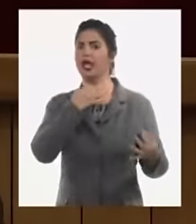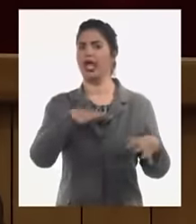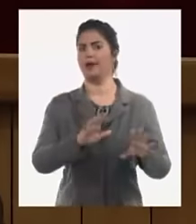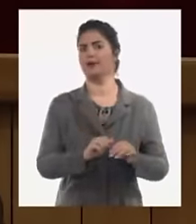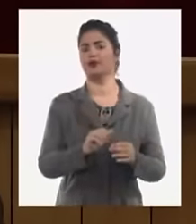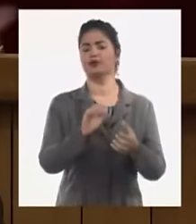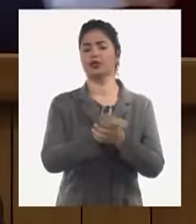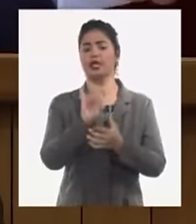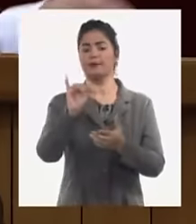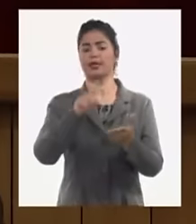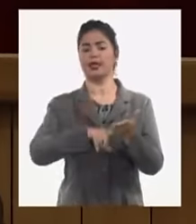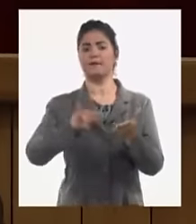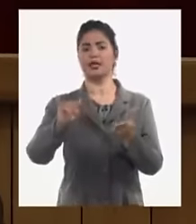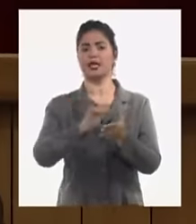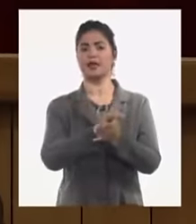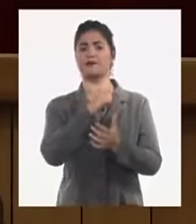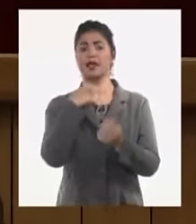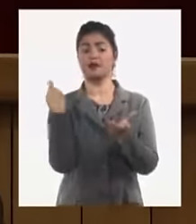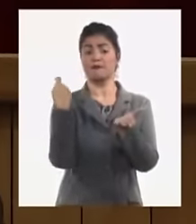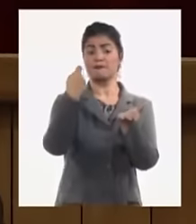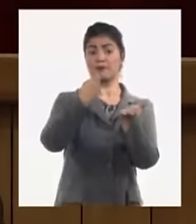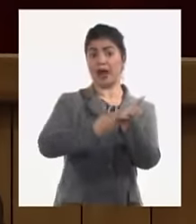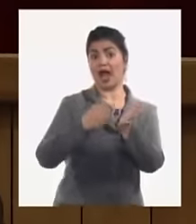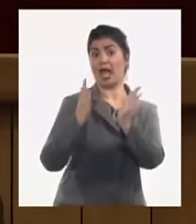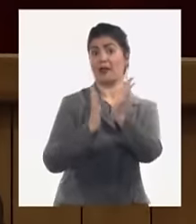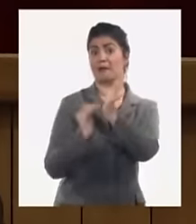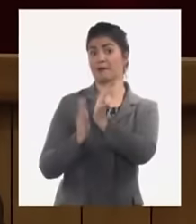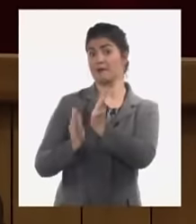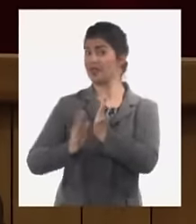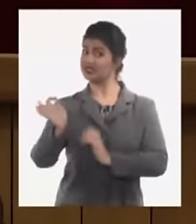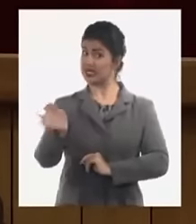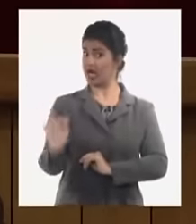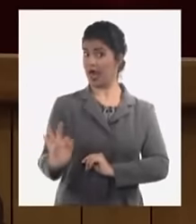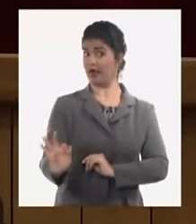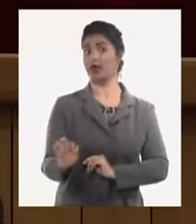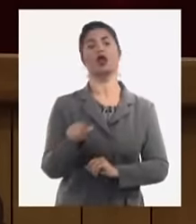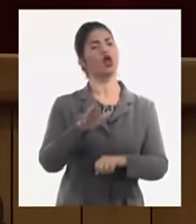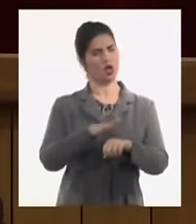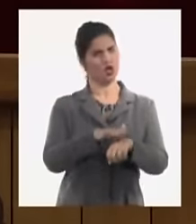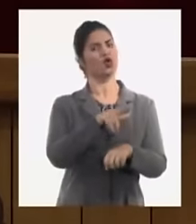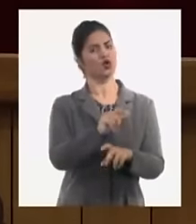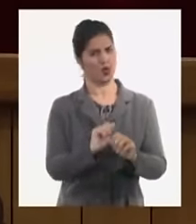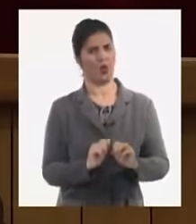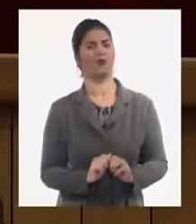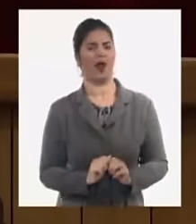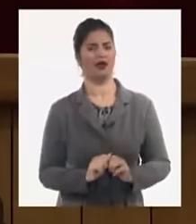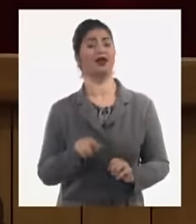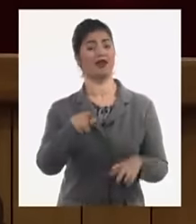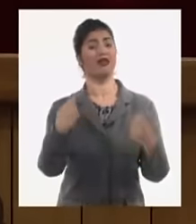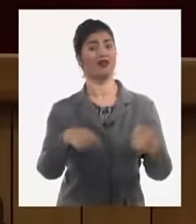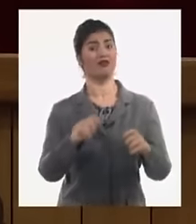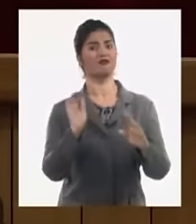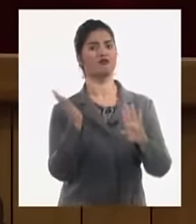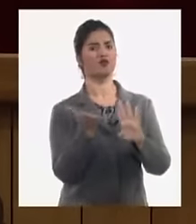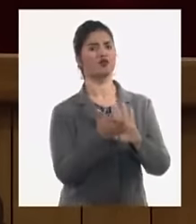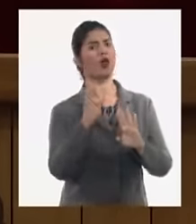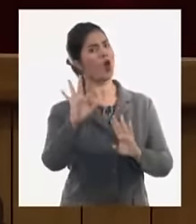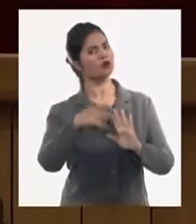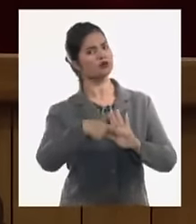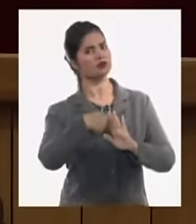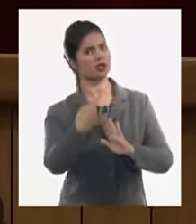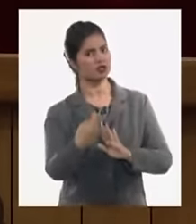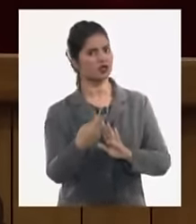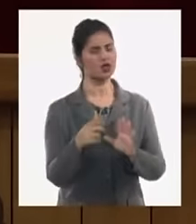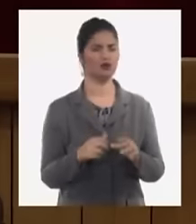impuestos tiene responsabilidad pero la irresponsabilidad principal es de quien se lo tiene que cobrar y eso funciona